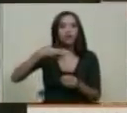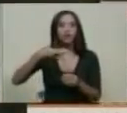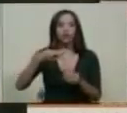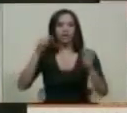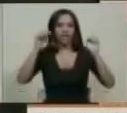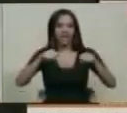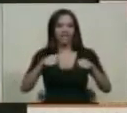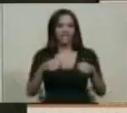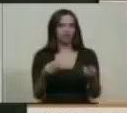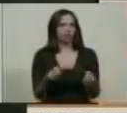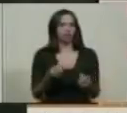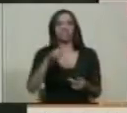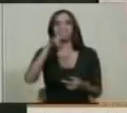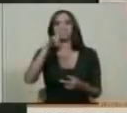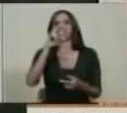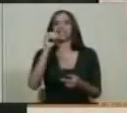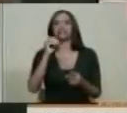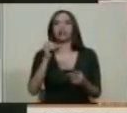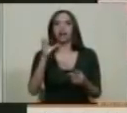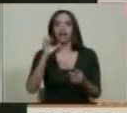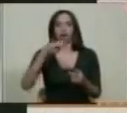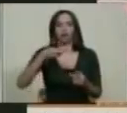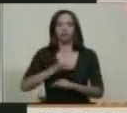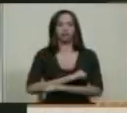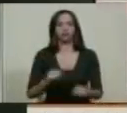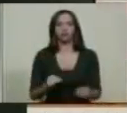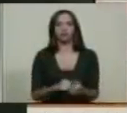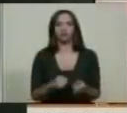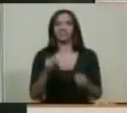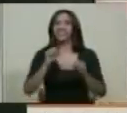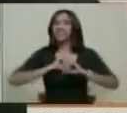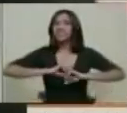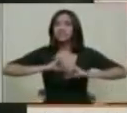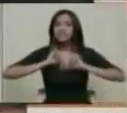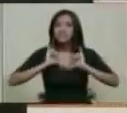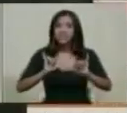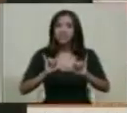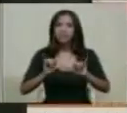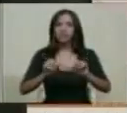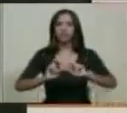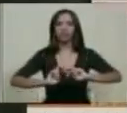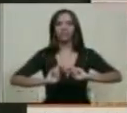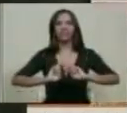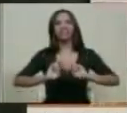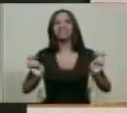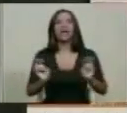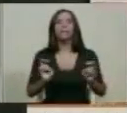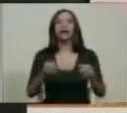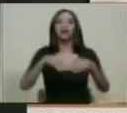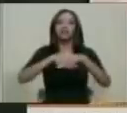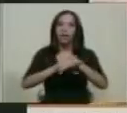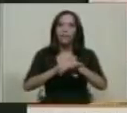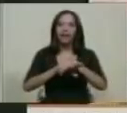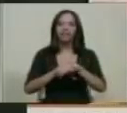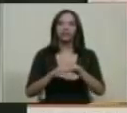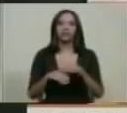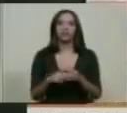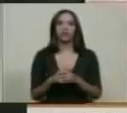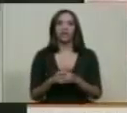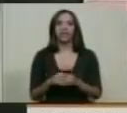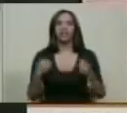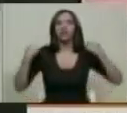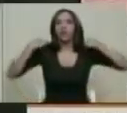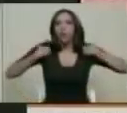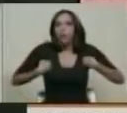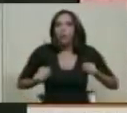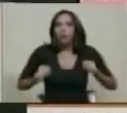no avisaron. Lo mismo con el tema de los zapatos, ahorita que, por ejemplo, está la coyuntura del tema de los útiles escolares,